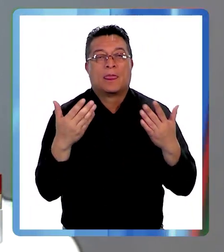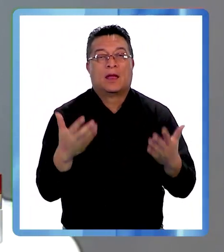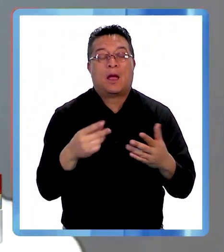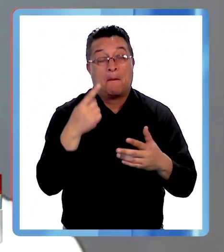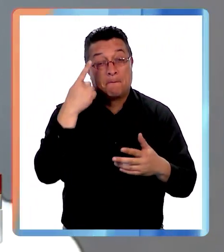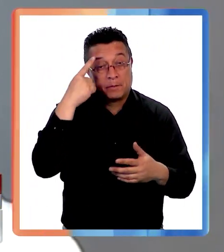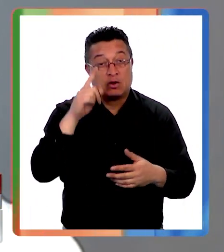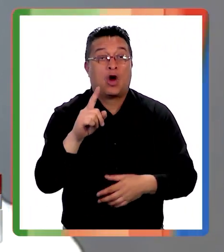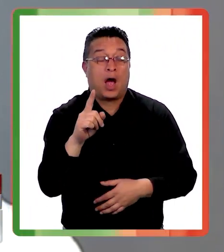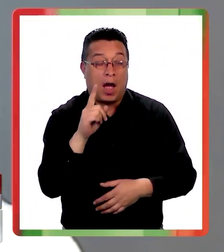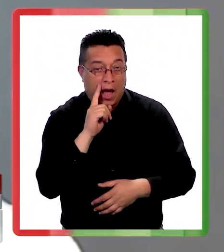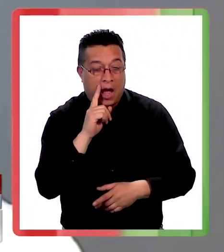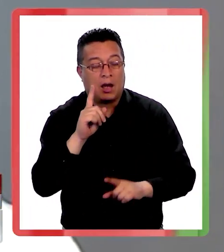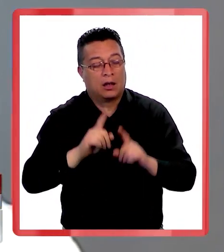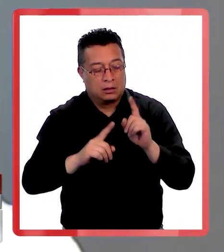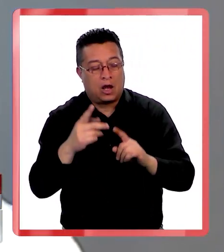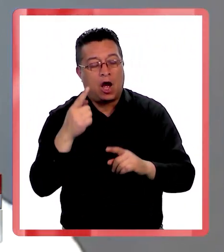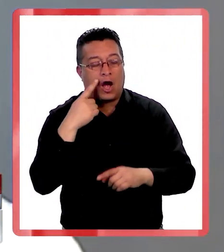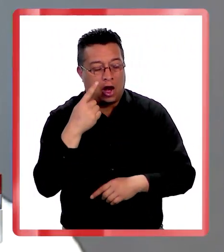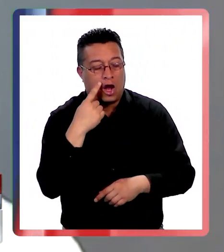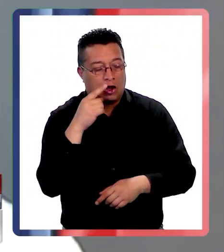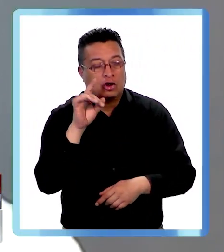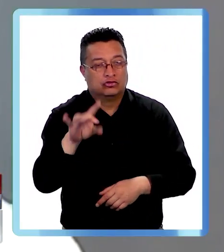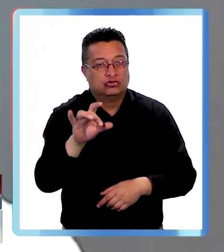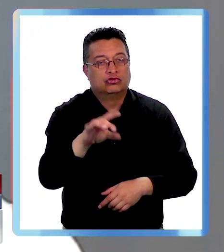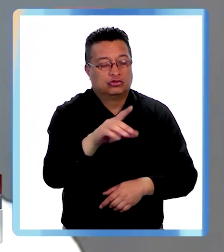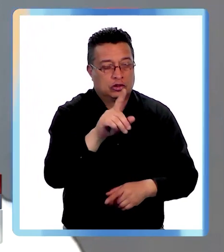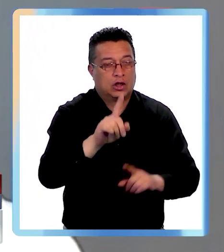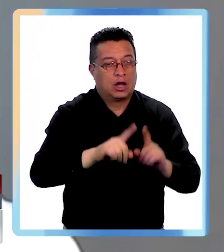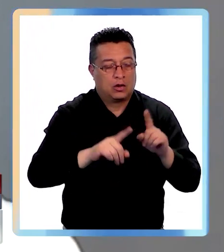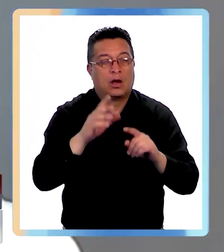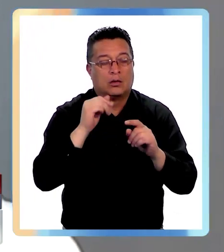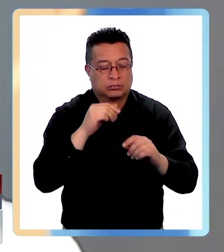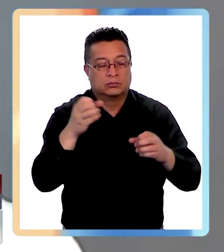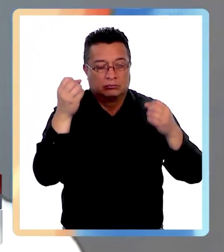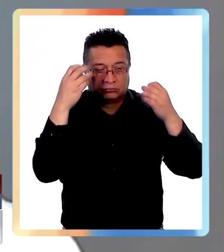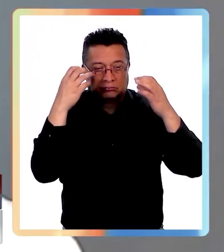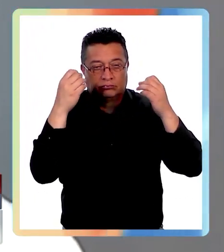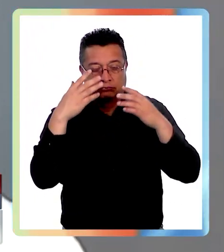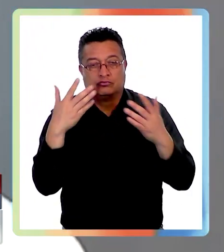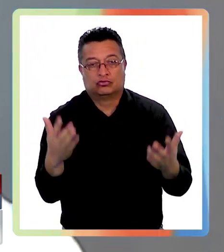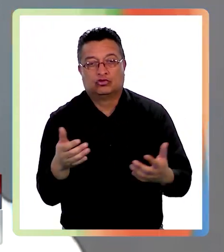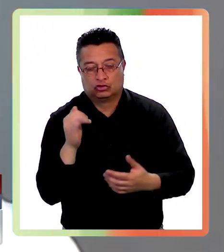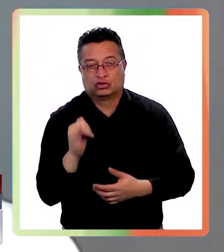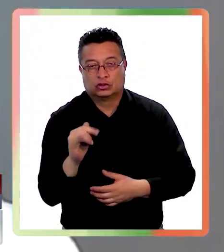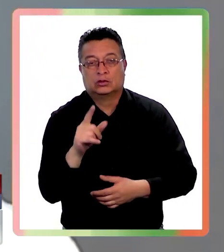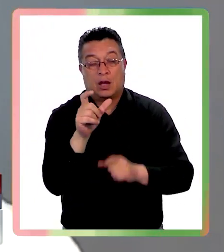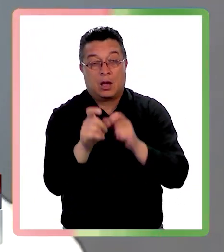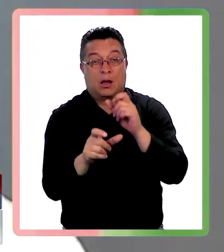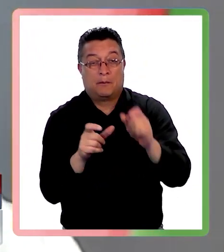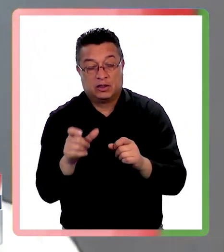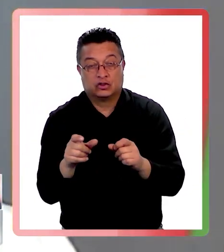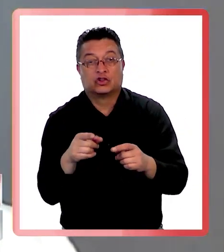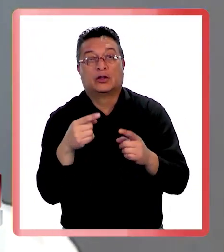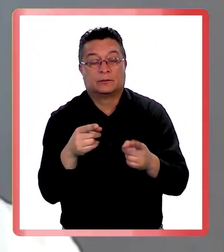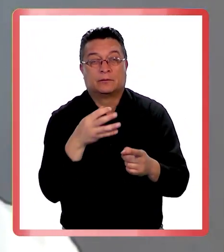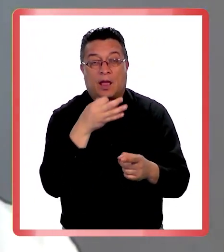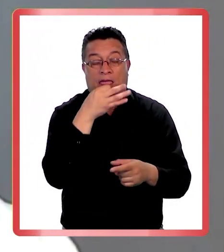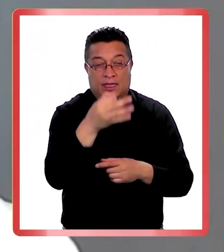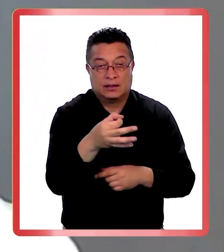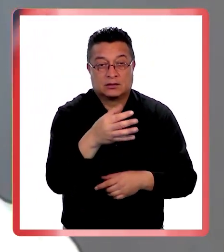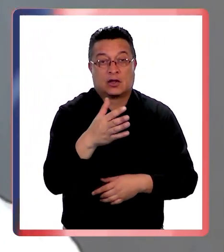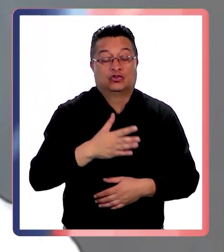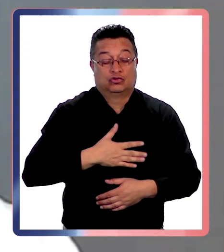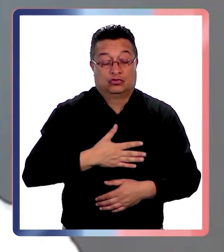pero hay algún grado de conocimiento y claro, si las personas se presentan precisamente diciendo